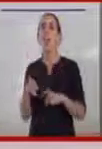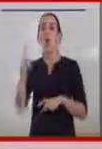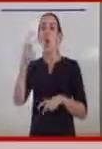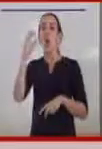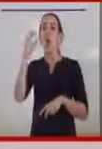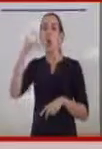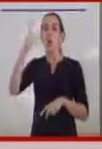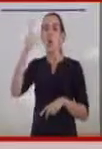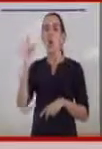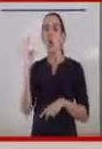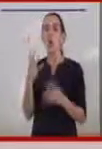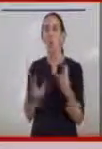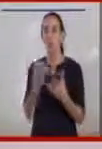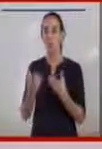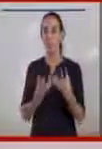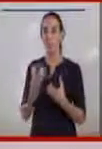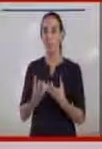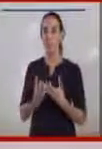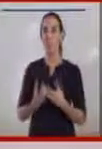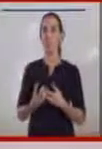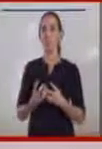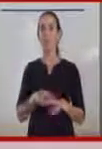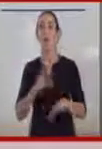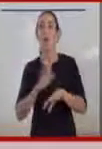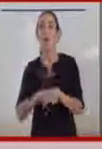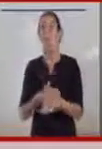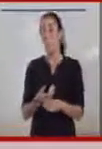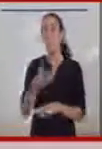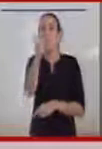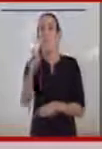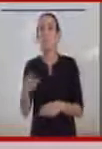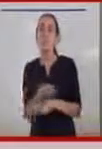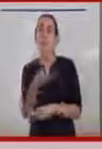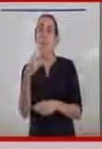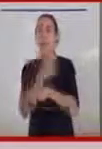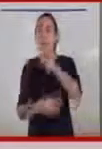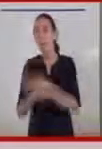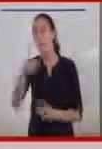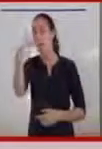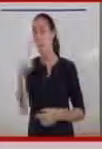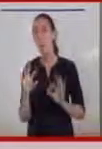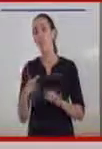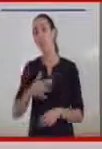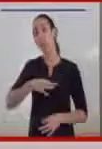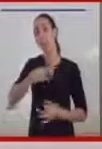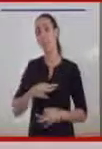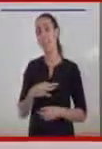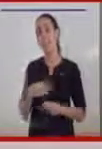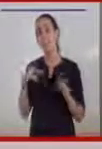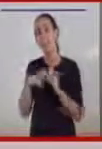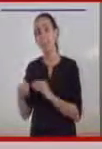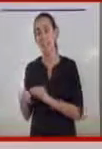invidentes y con distintas capacidades. Lleva 30 años dedicada a la formación de equipos de venta directa para una atención